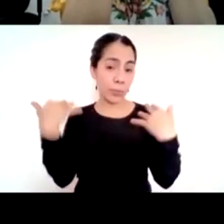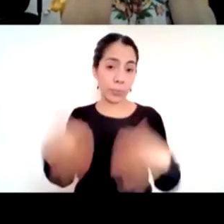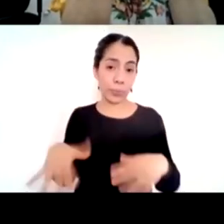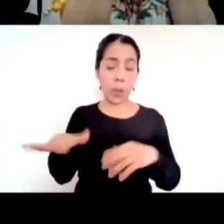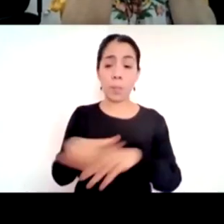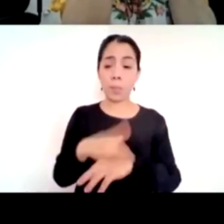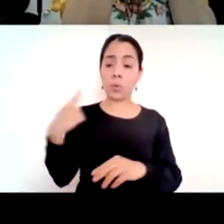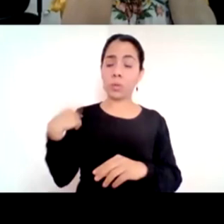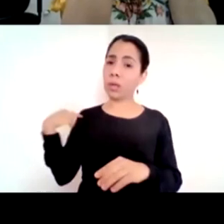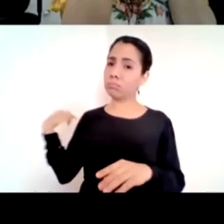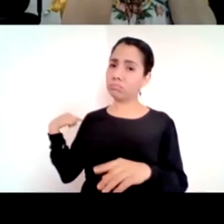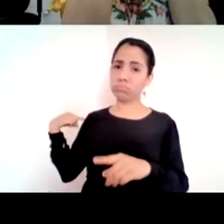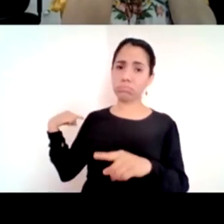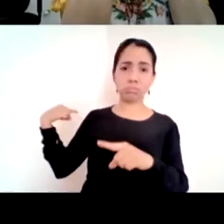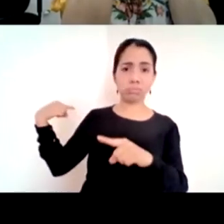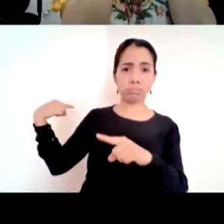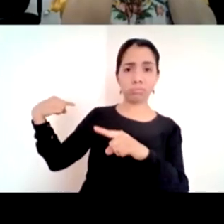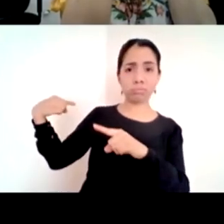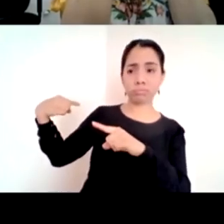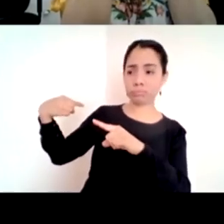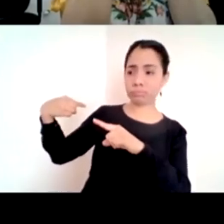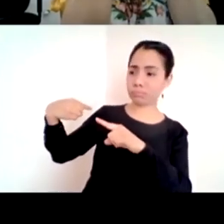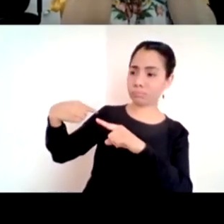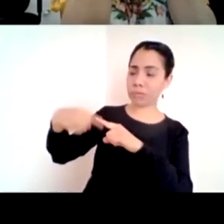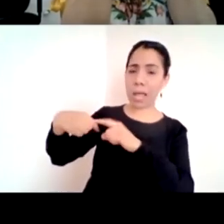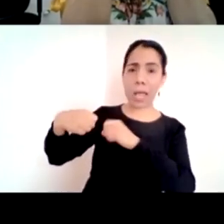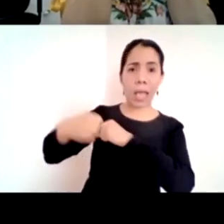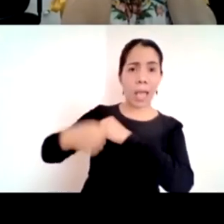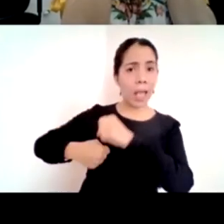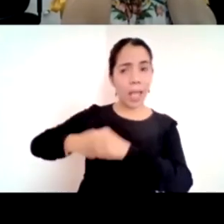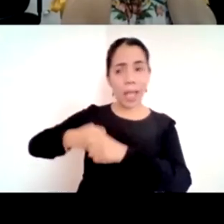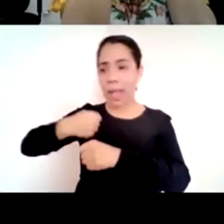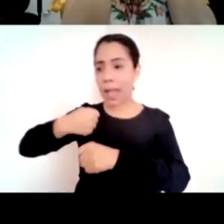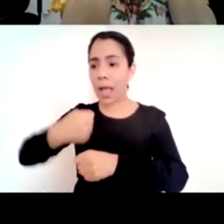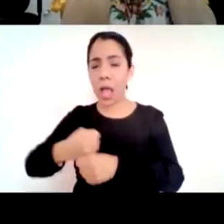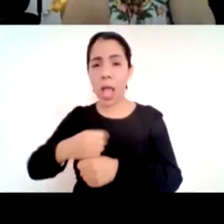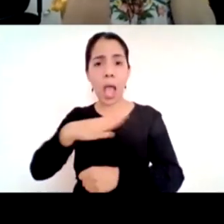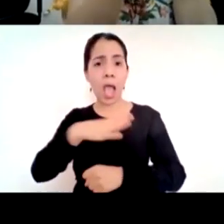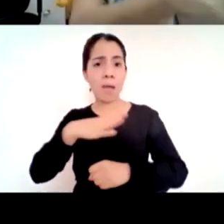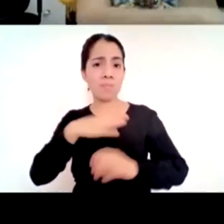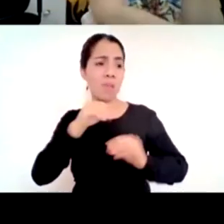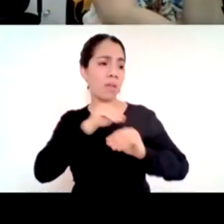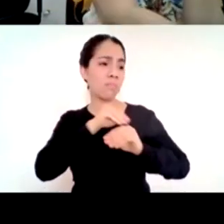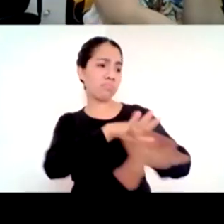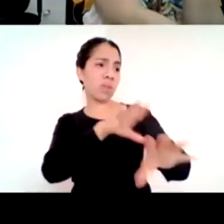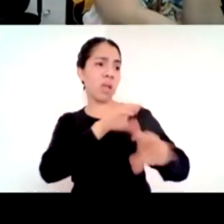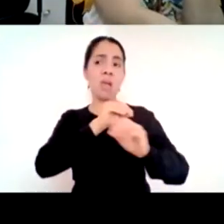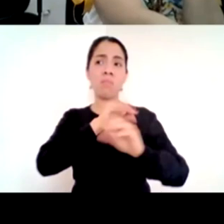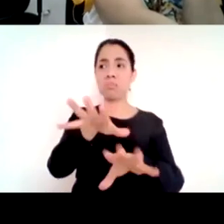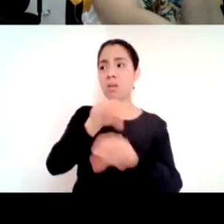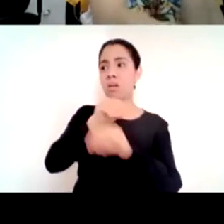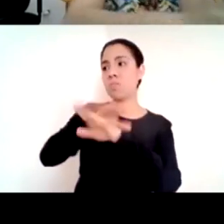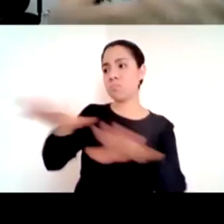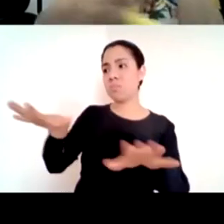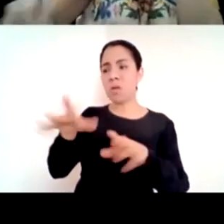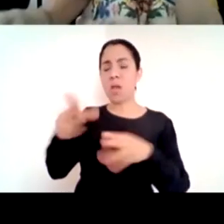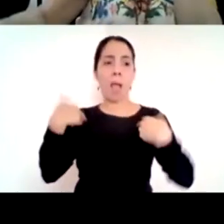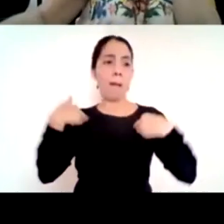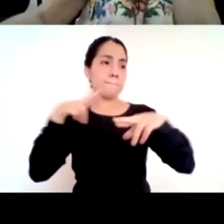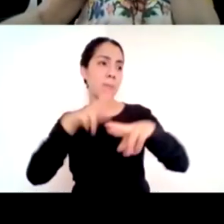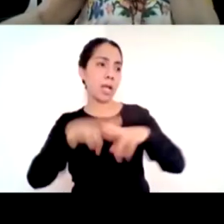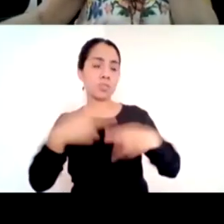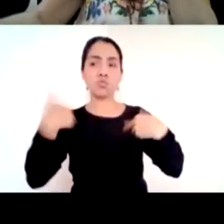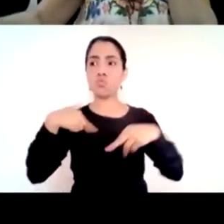hubo una campaña que responsabilizaba a las maestras y a los maestros de todos los